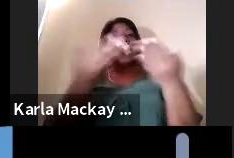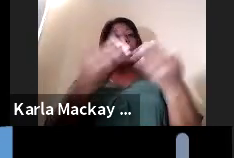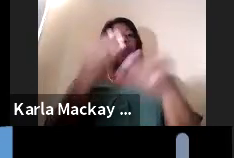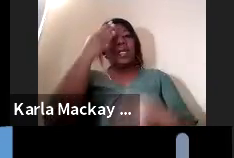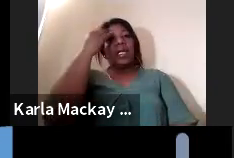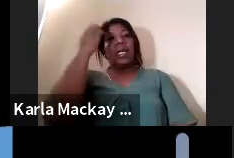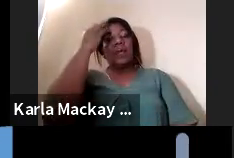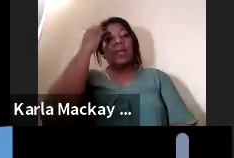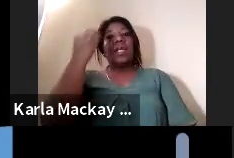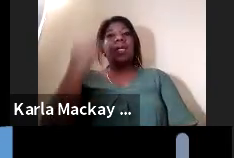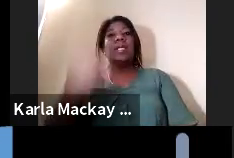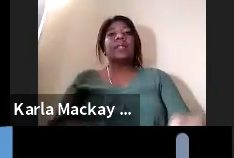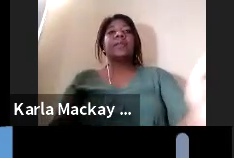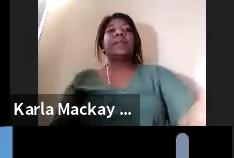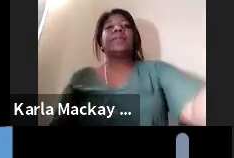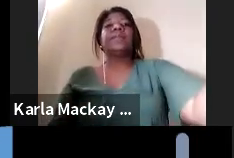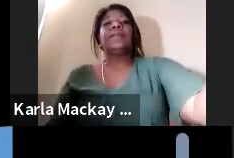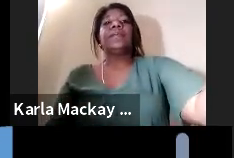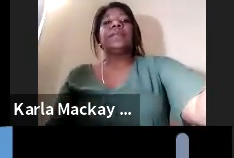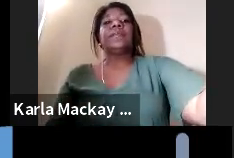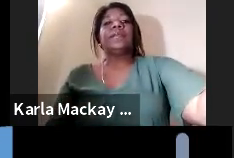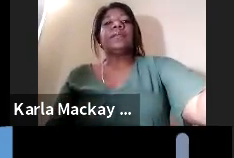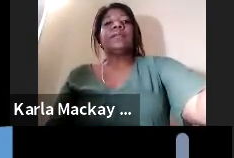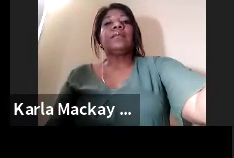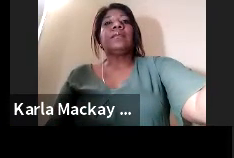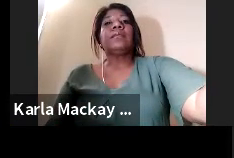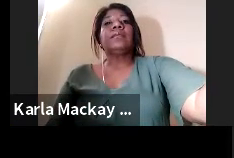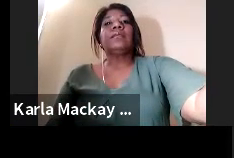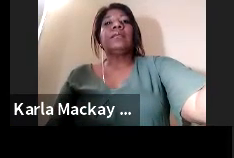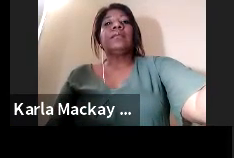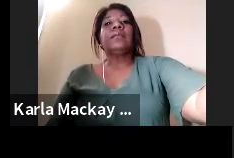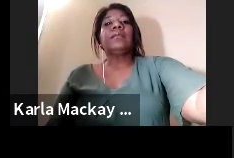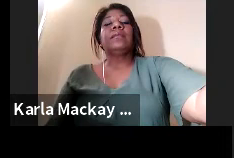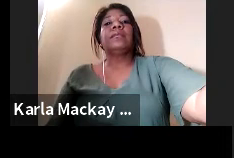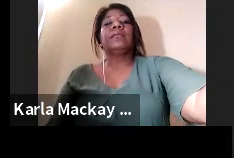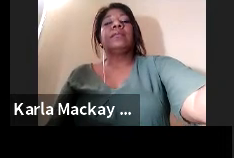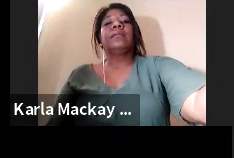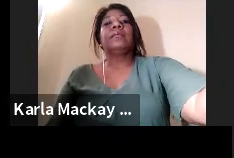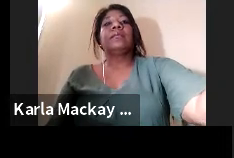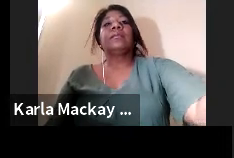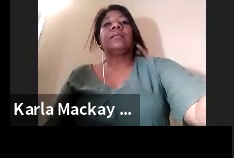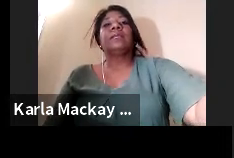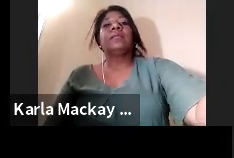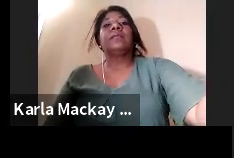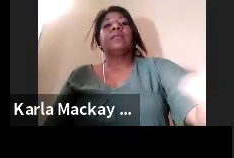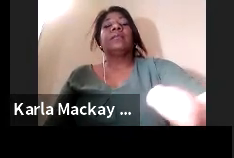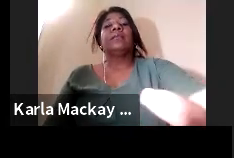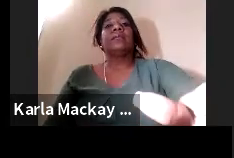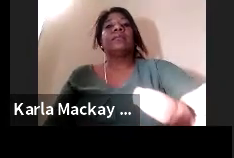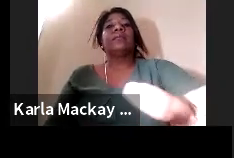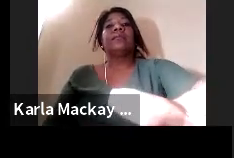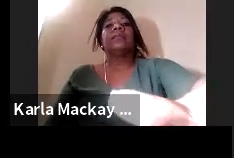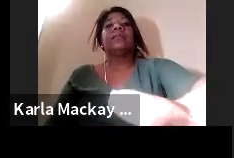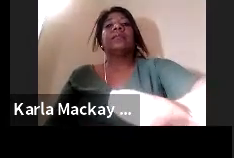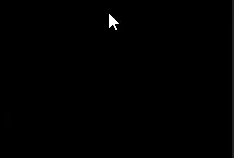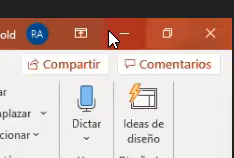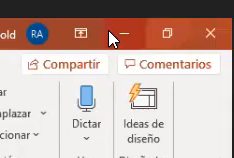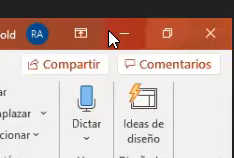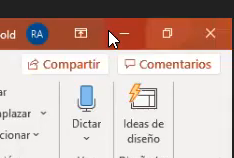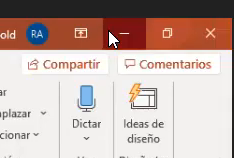si Raúl muchas gracias entre las preguntas que tengo aquí preguntan